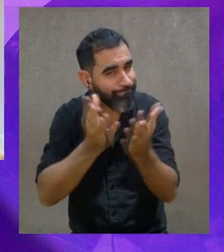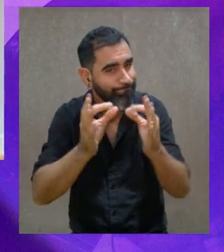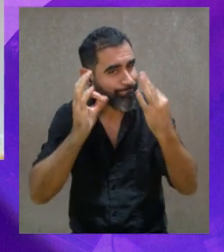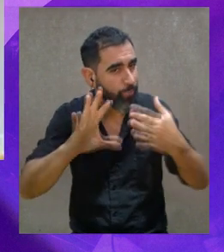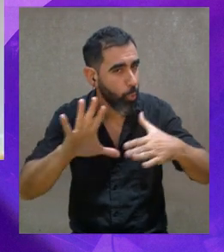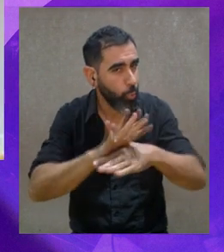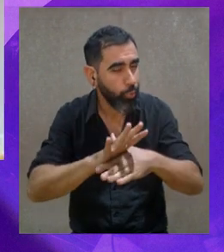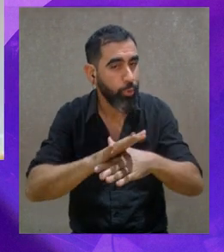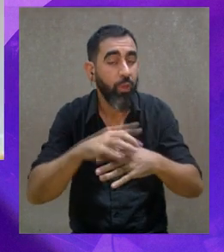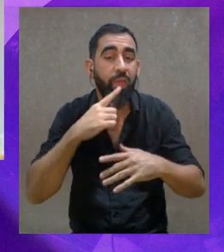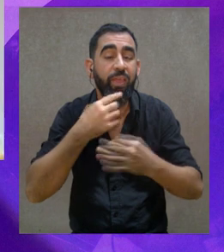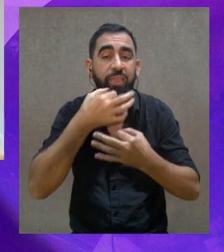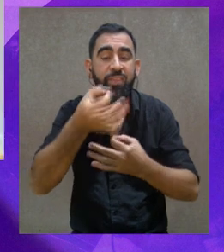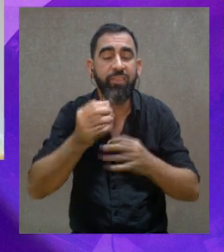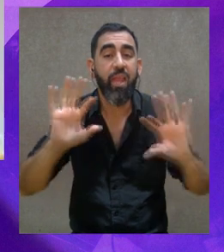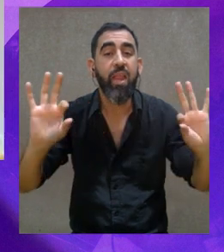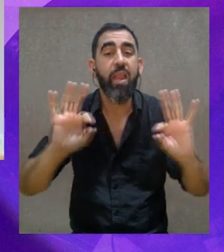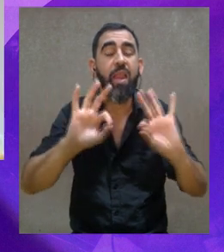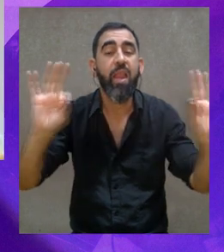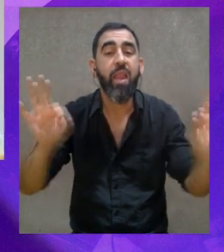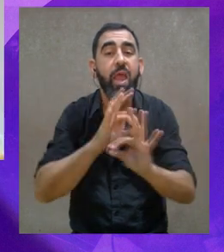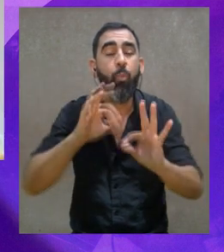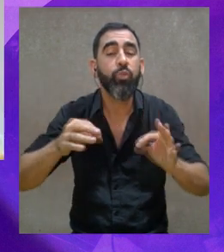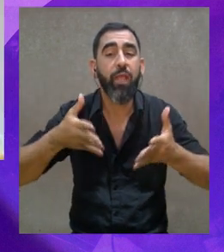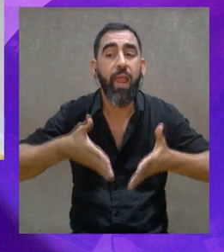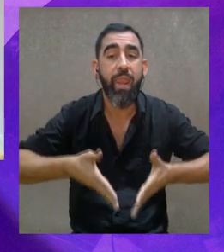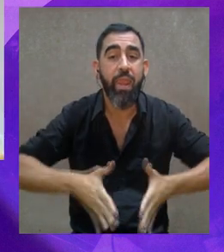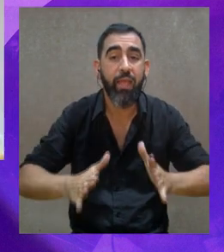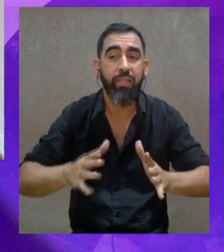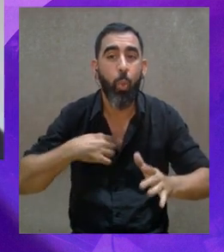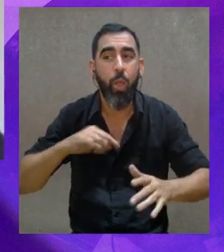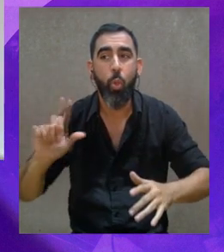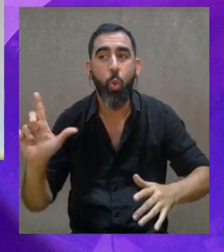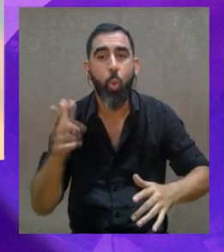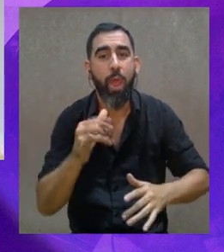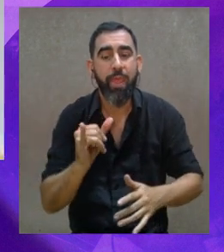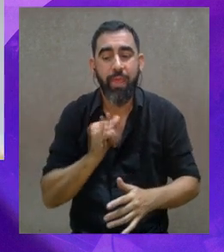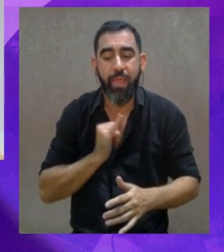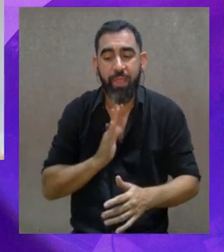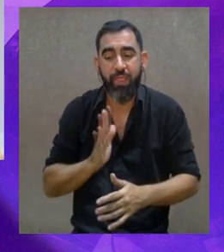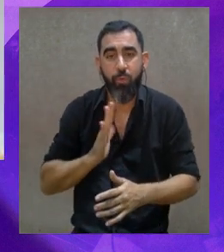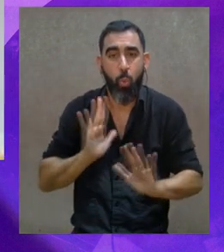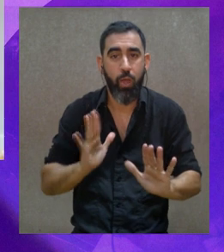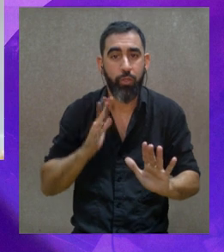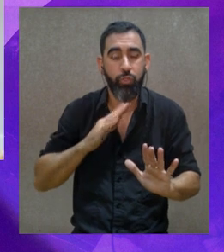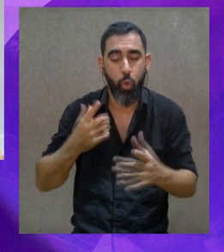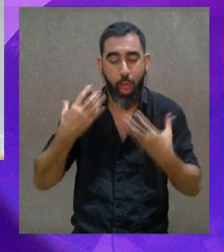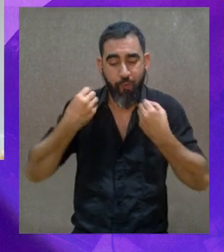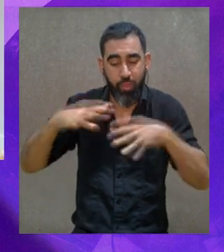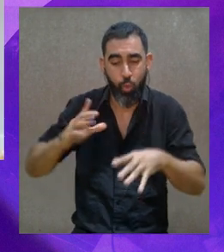él y alimentados por nuestra propia individualidad volcamos toda esa cuestión a un